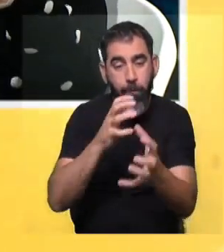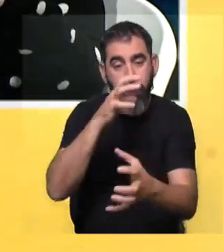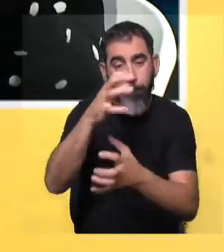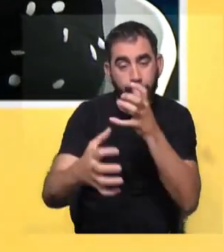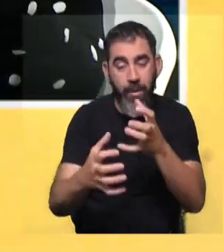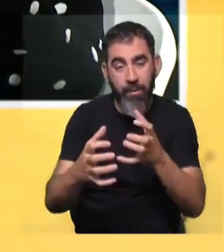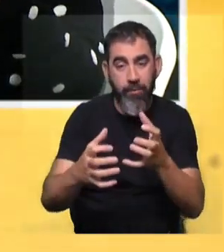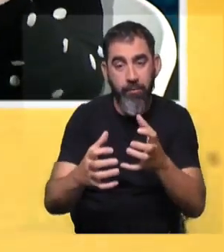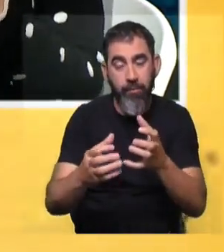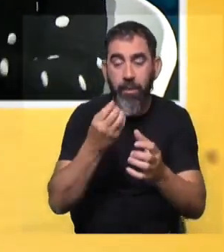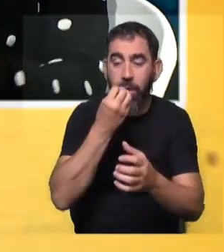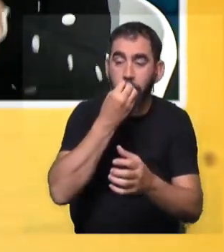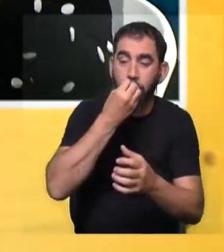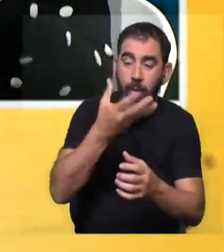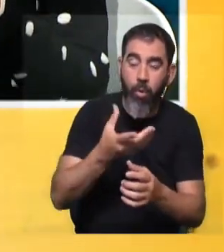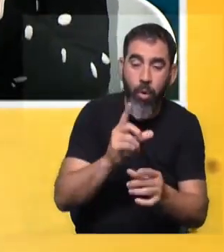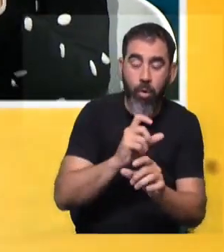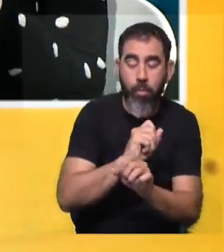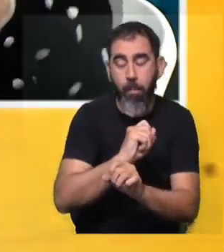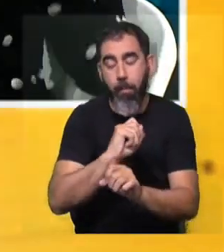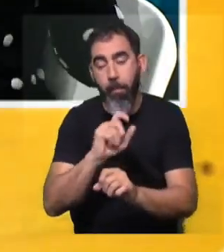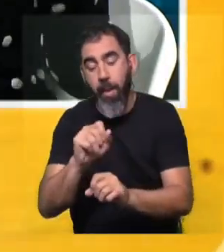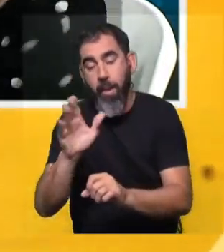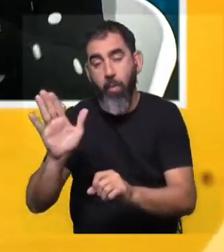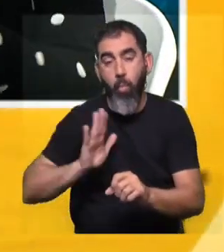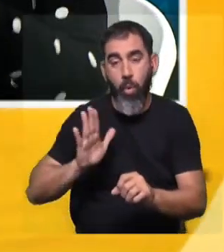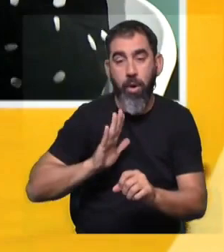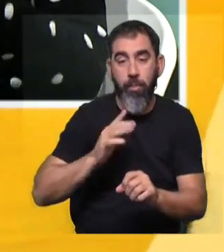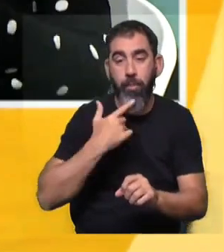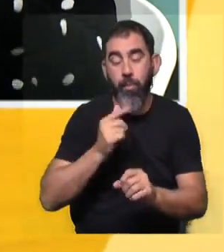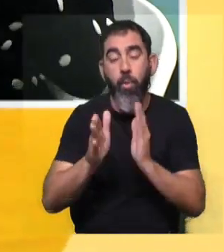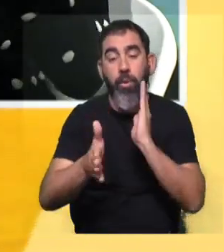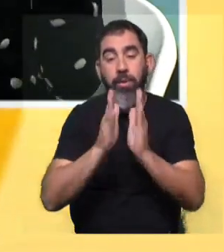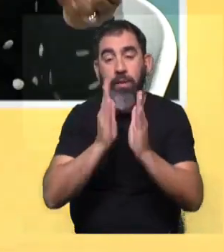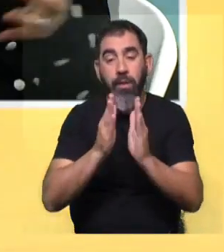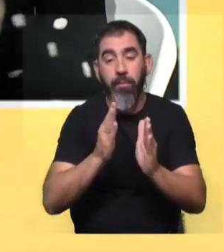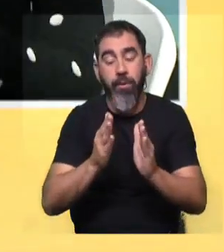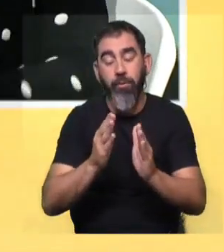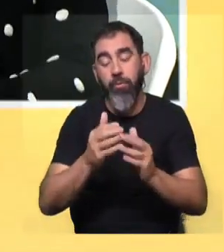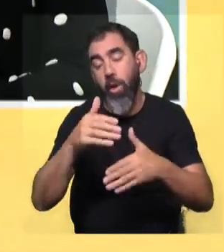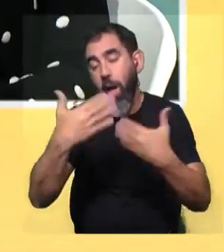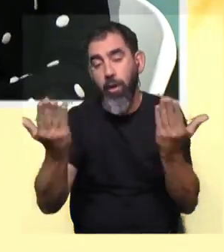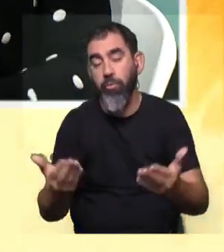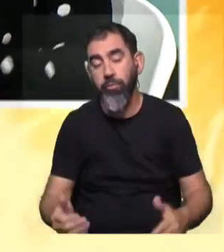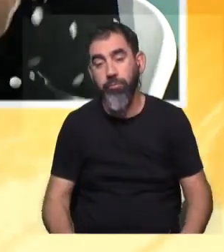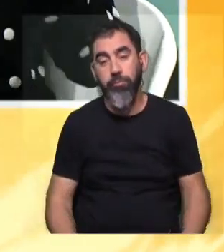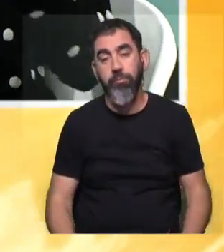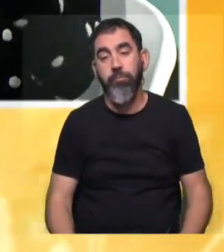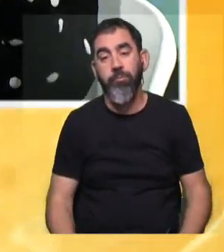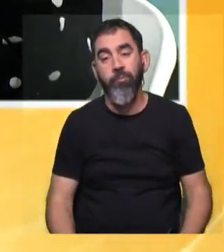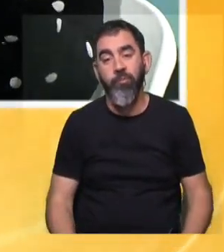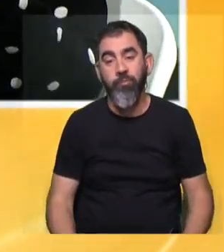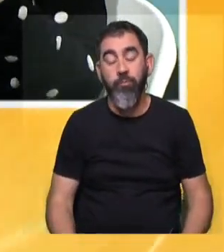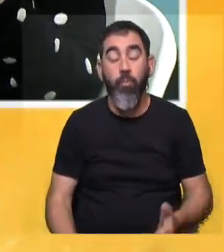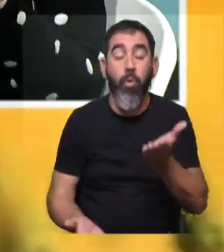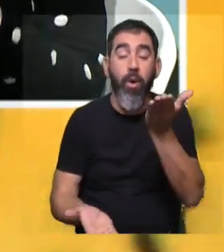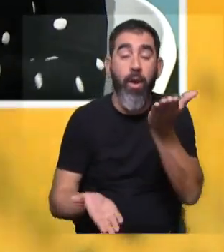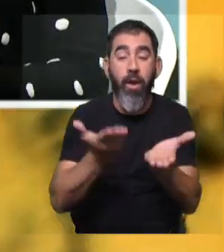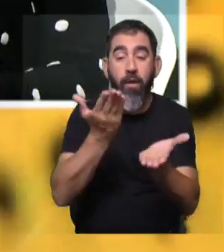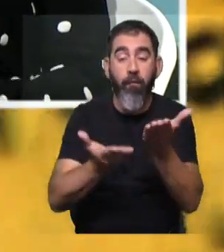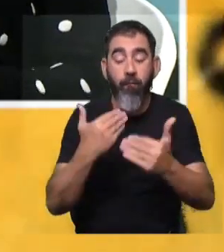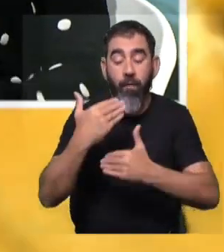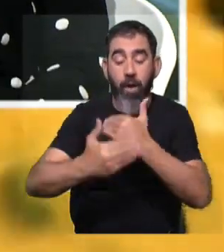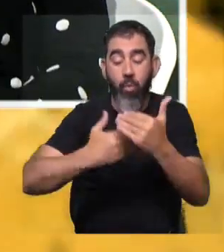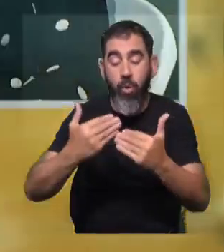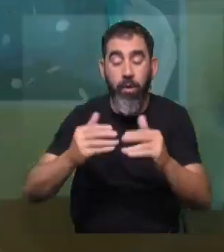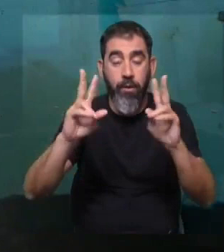el estadio o la mejoría de una paciente cuando se somete, por ejemplo, a un tratamiento o queremos evaluar la neongiogénesis